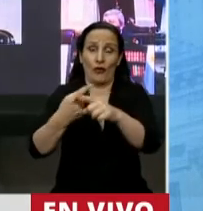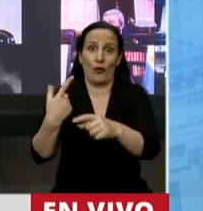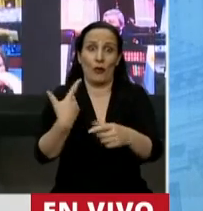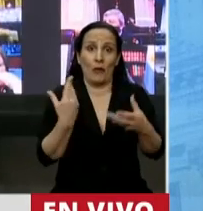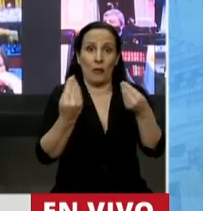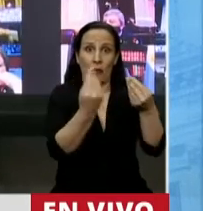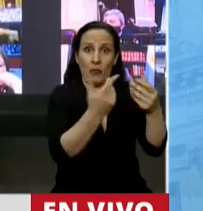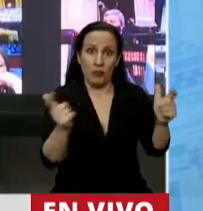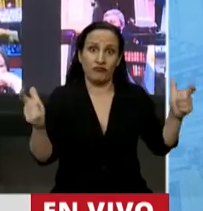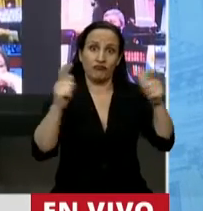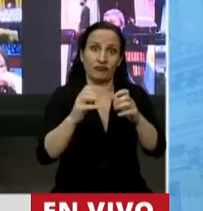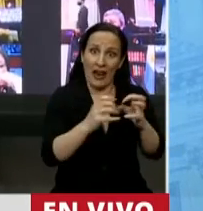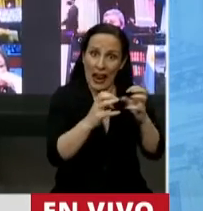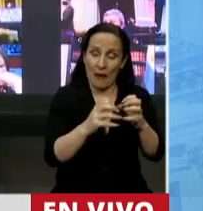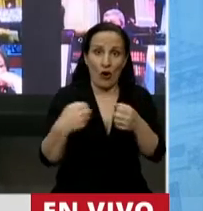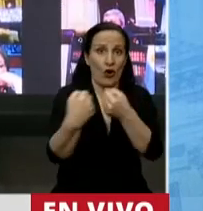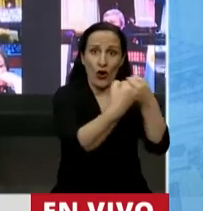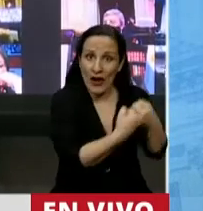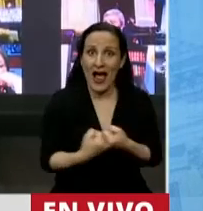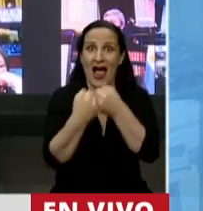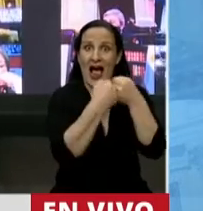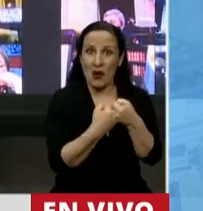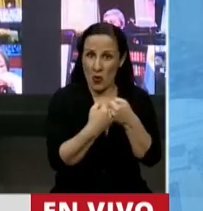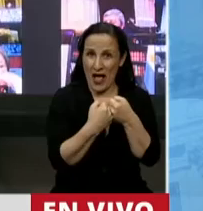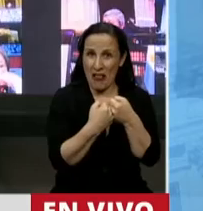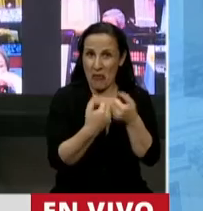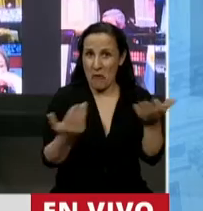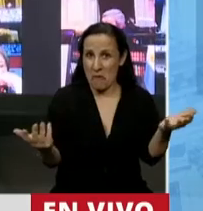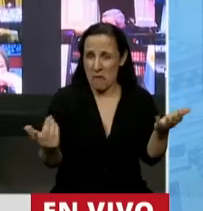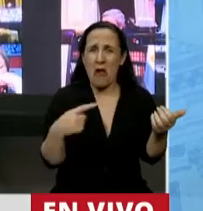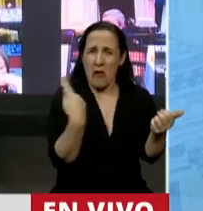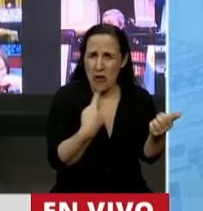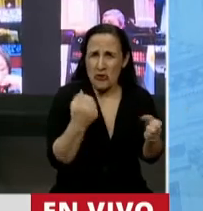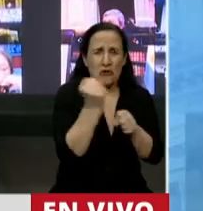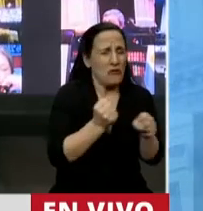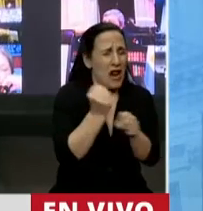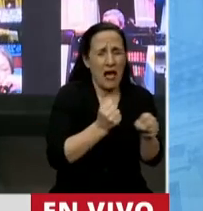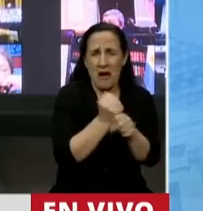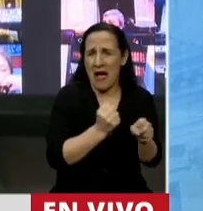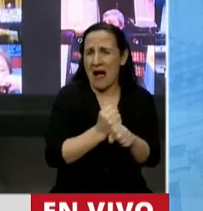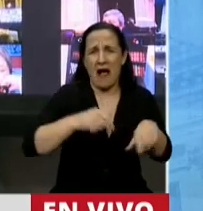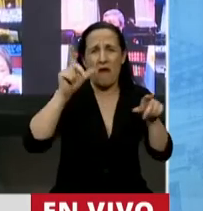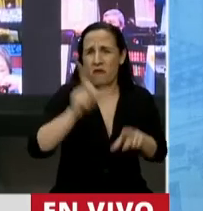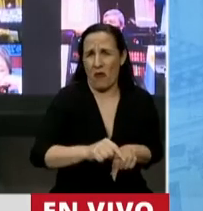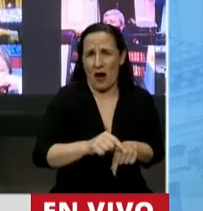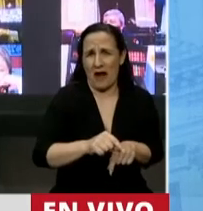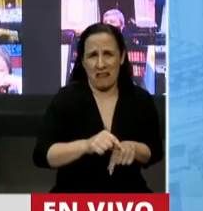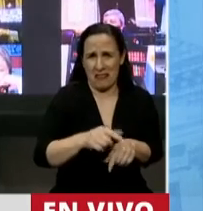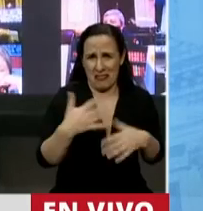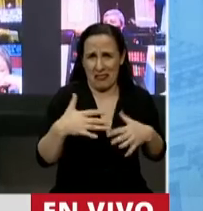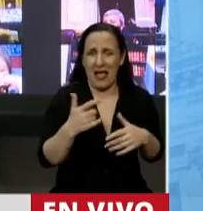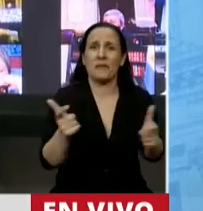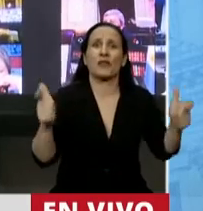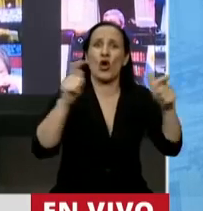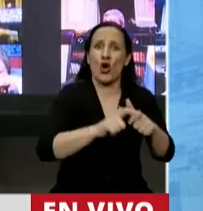ámbito de labor parlamentaria. Y que muchos de los que estamos aquí trabajamos y mucho en el ámbito de la